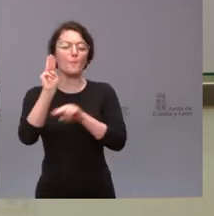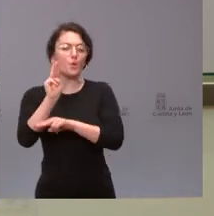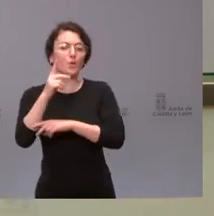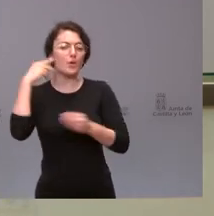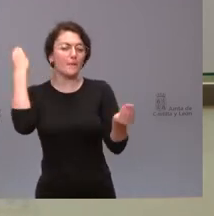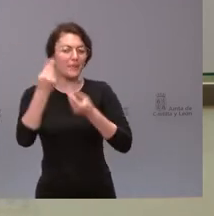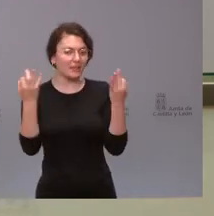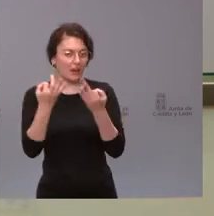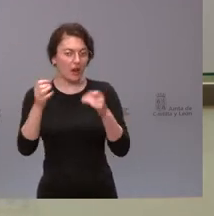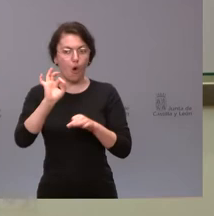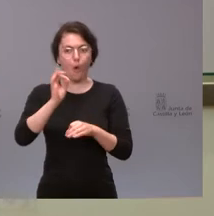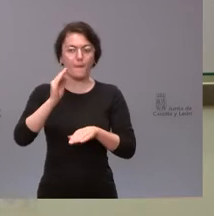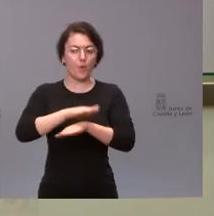Gobierno.